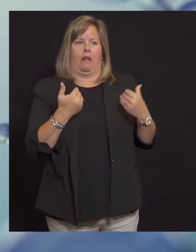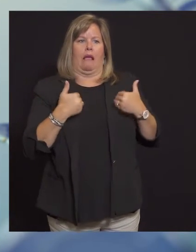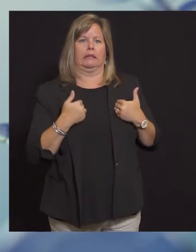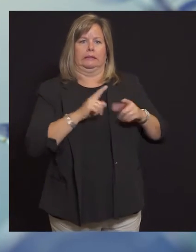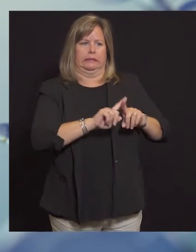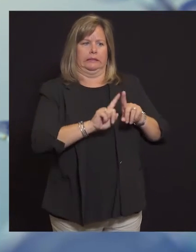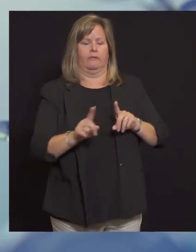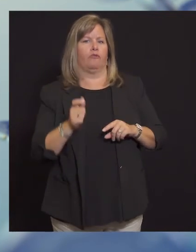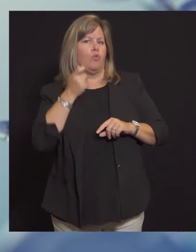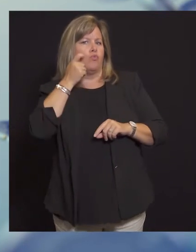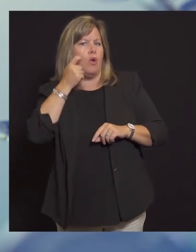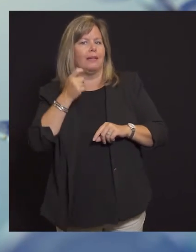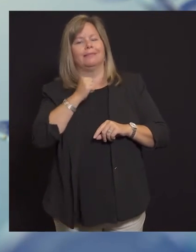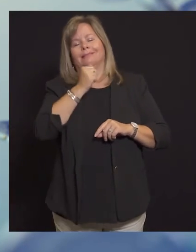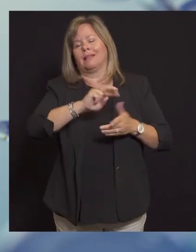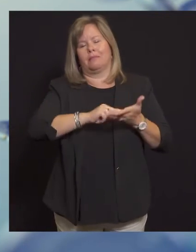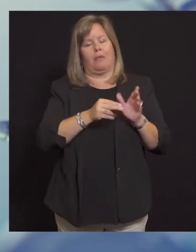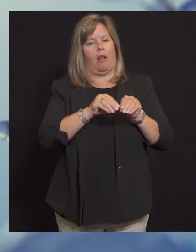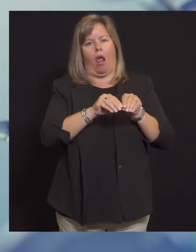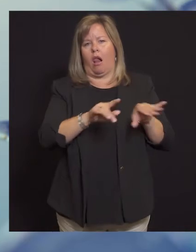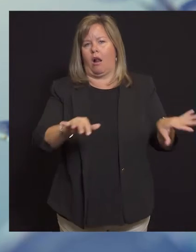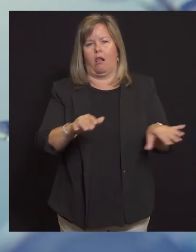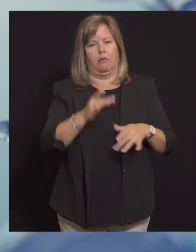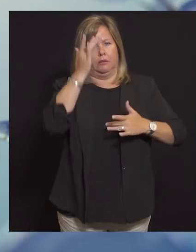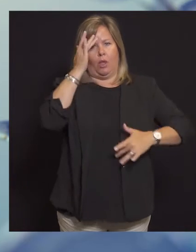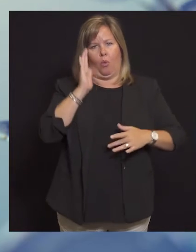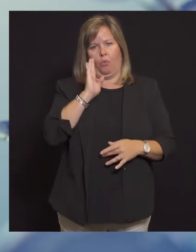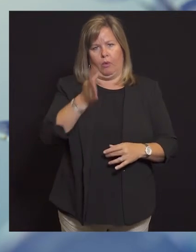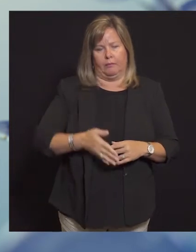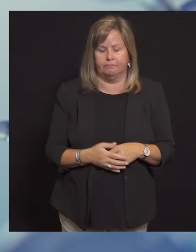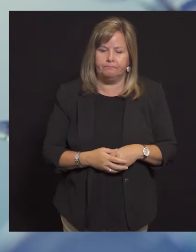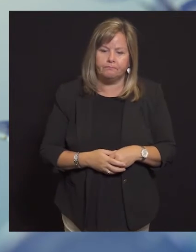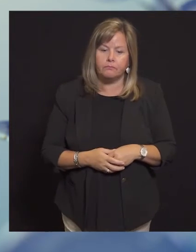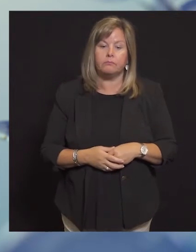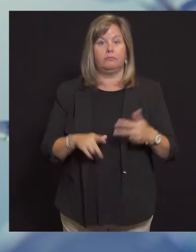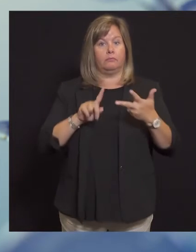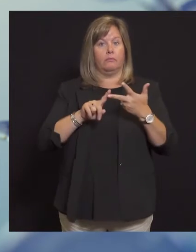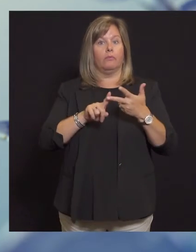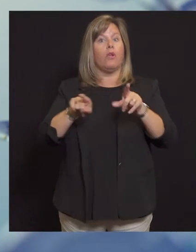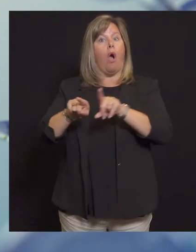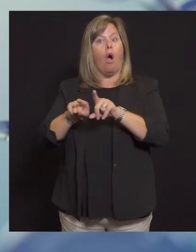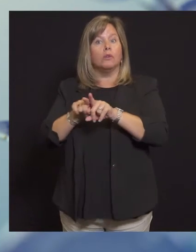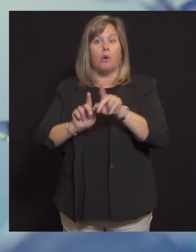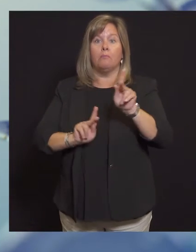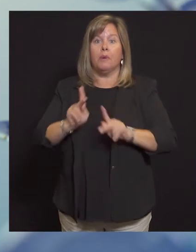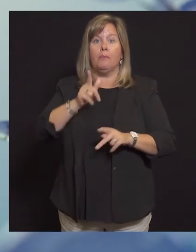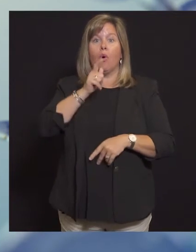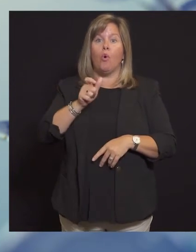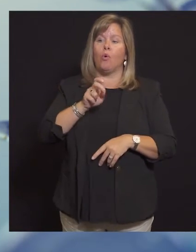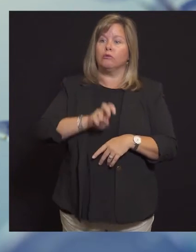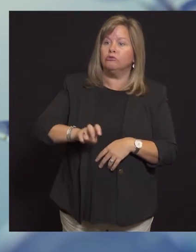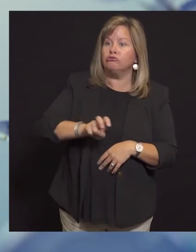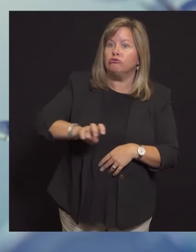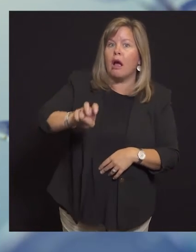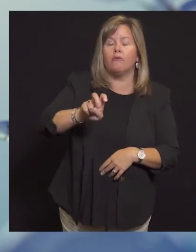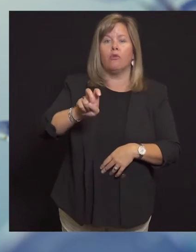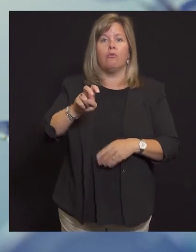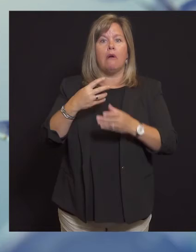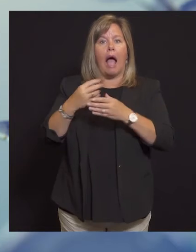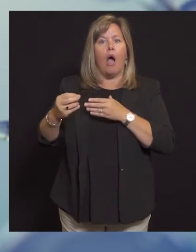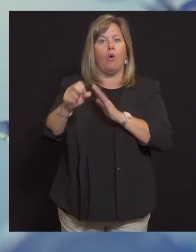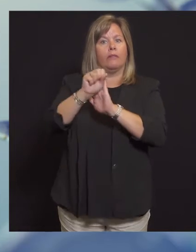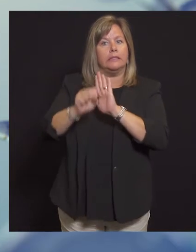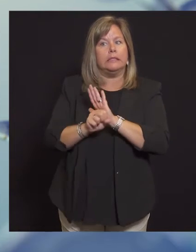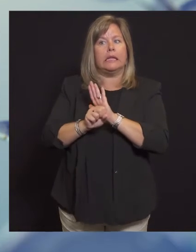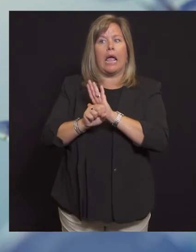de esta pandemia. La realidad es que una persona así es mucho más propensa a traer el virus a la comunidad que